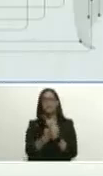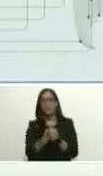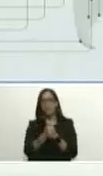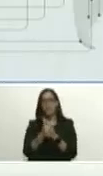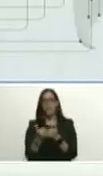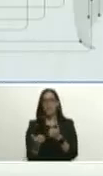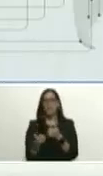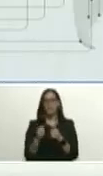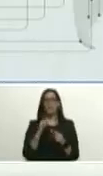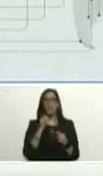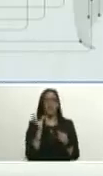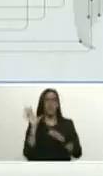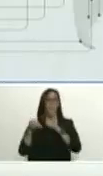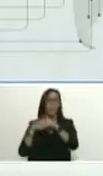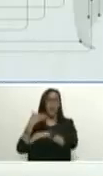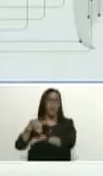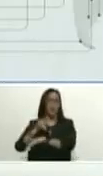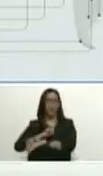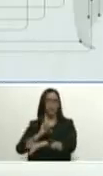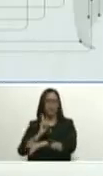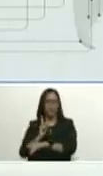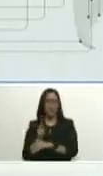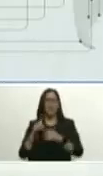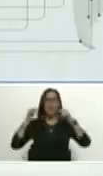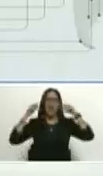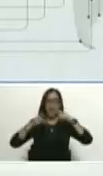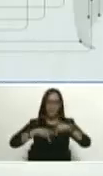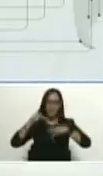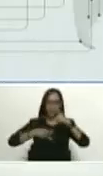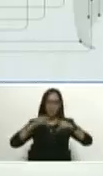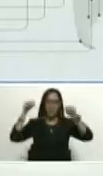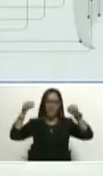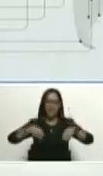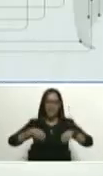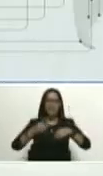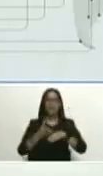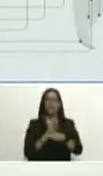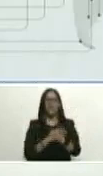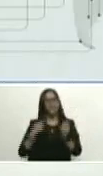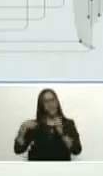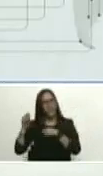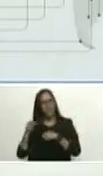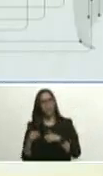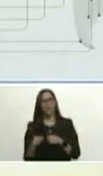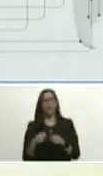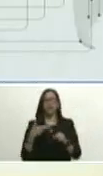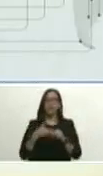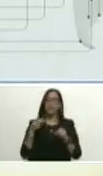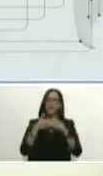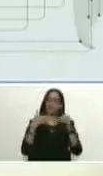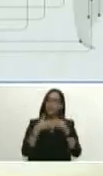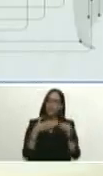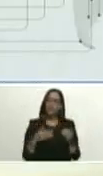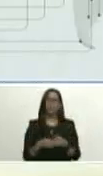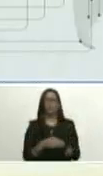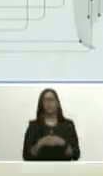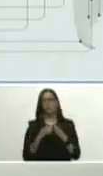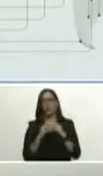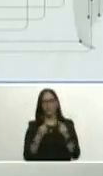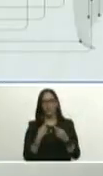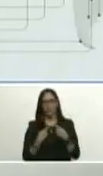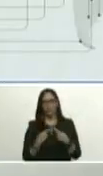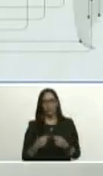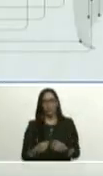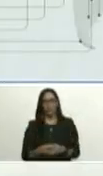importaciones y a producir en el país lo que antes importábamos con el petrodólar con Cadive y con todas esas cosas